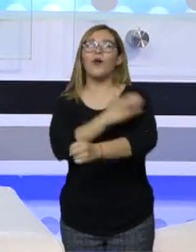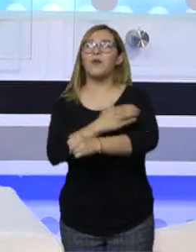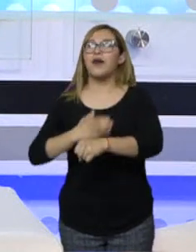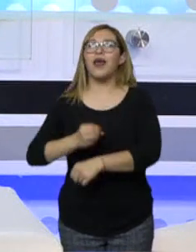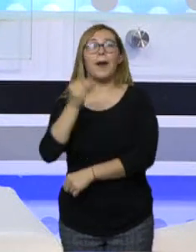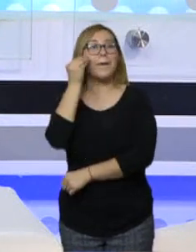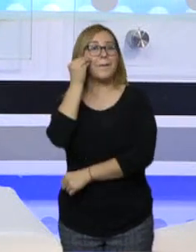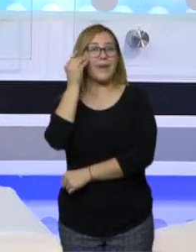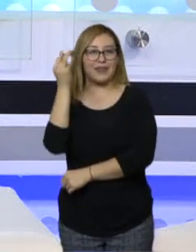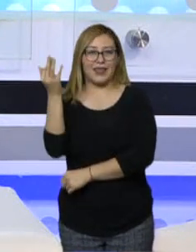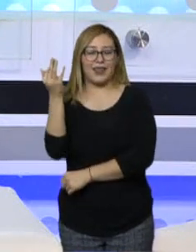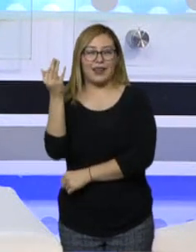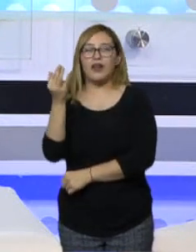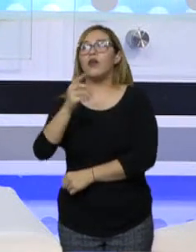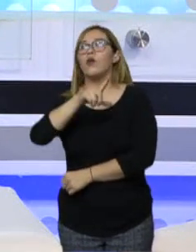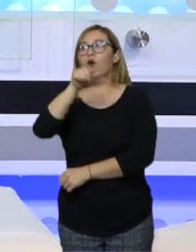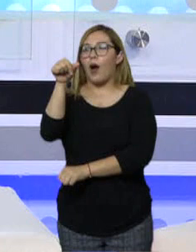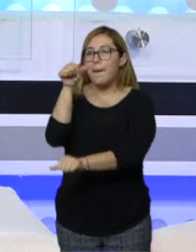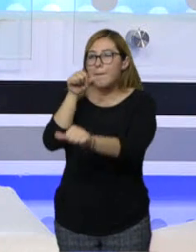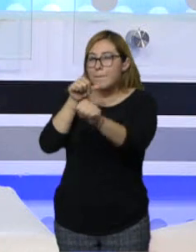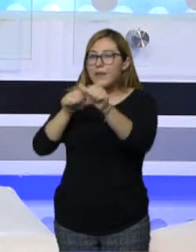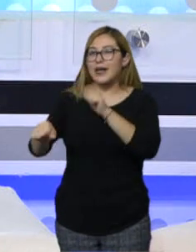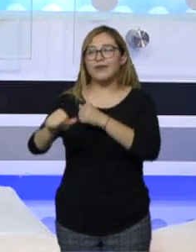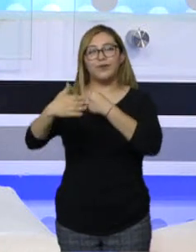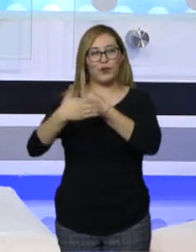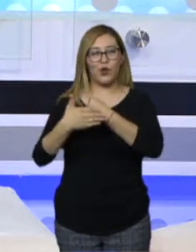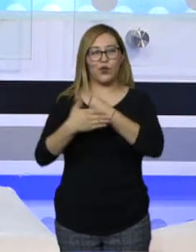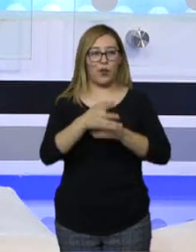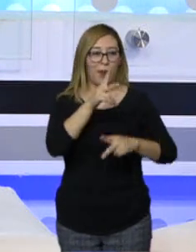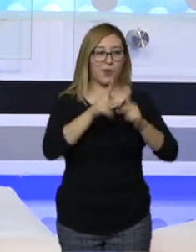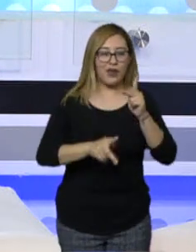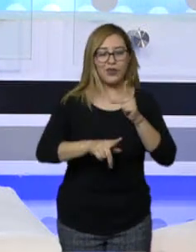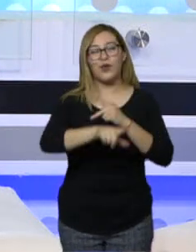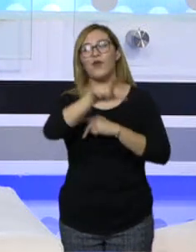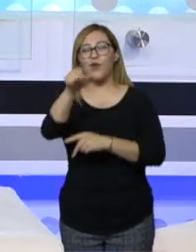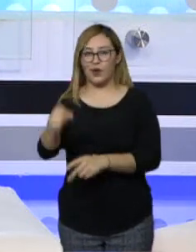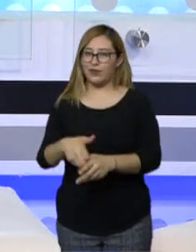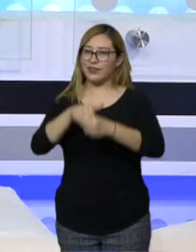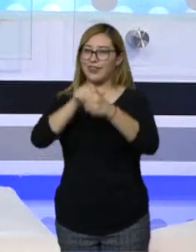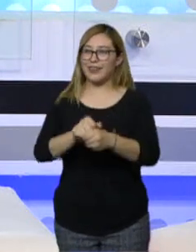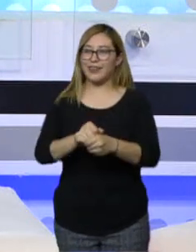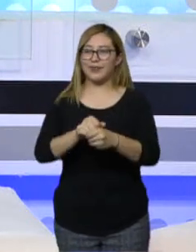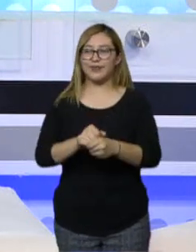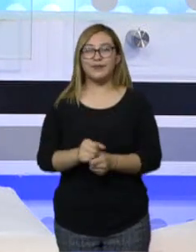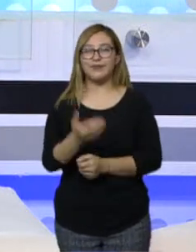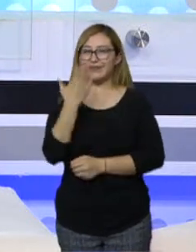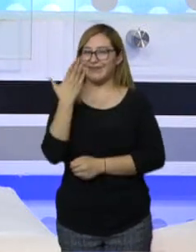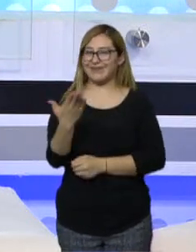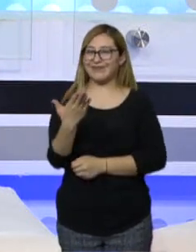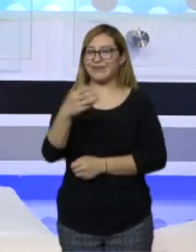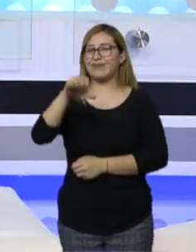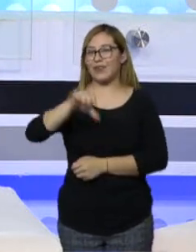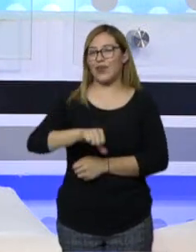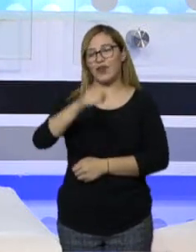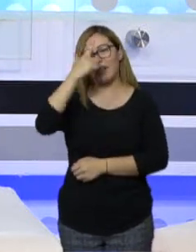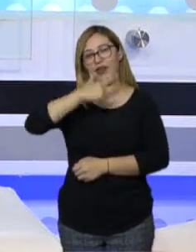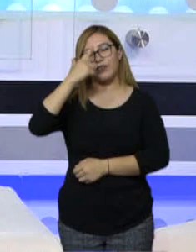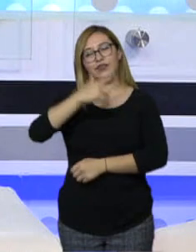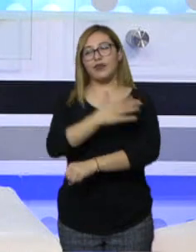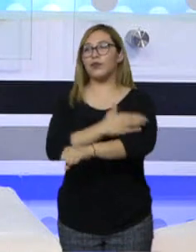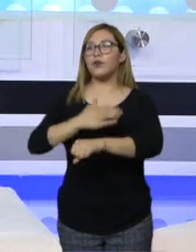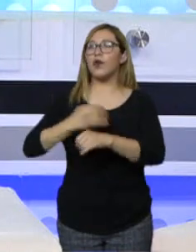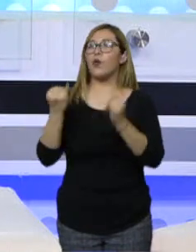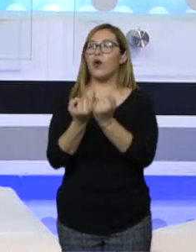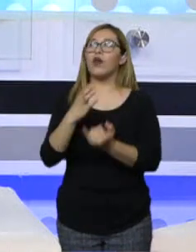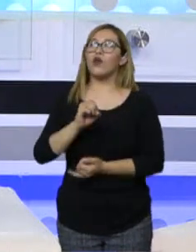en el siguiente bloque repetirá, así es que en ese momento la saludaré. Muchas gracias, Majo, por acompañarnos esta noche también aquí en